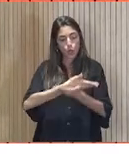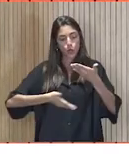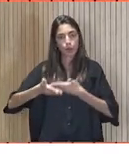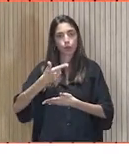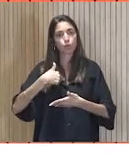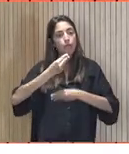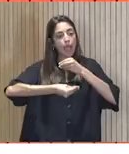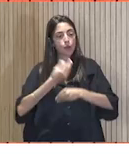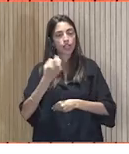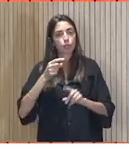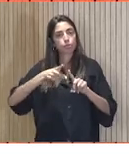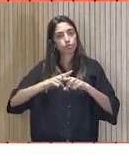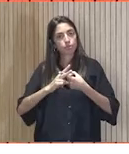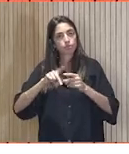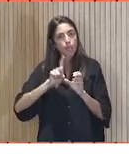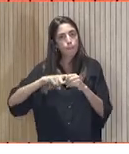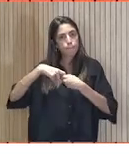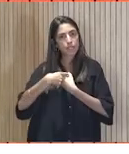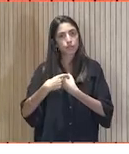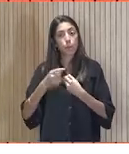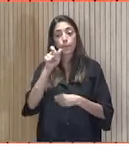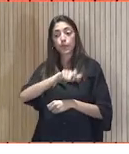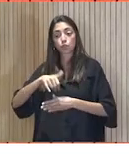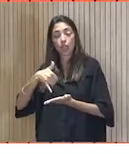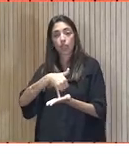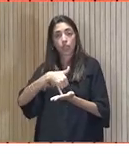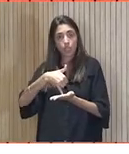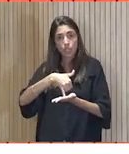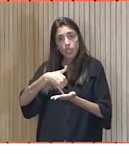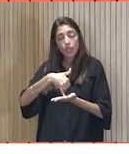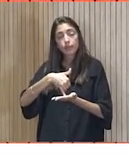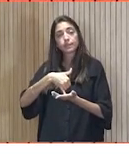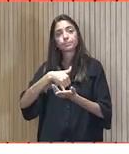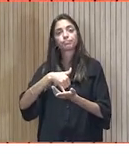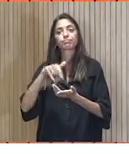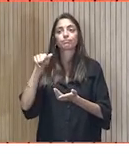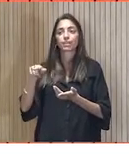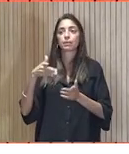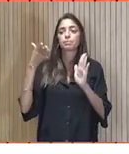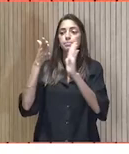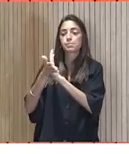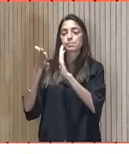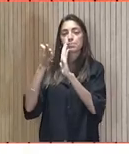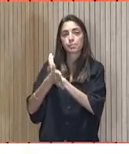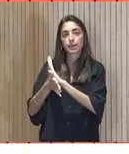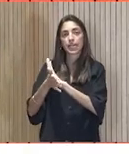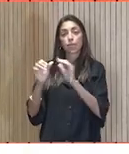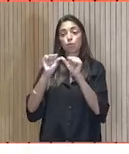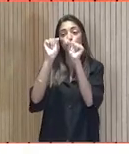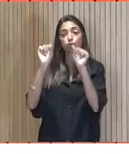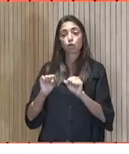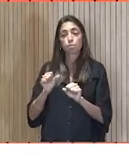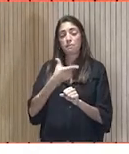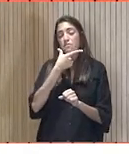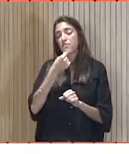participar en talleres con personas vulnerables en los que se les explica de forma muy, muy, muy